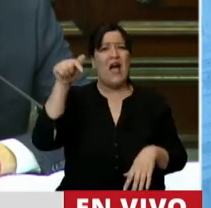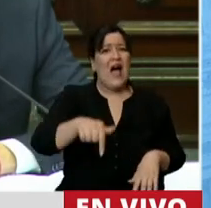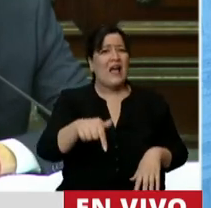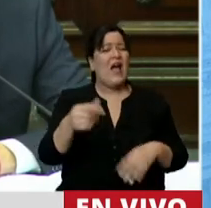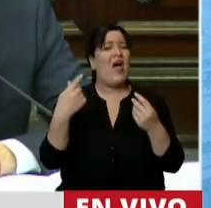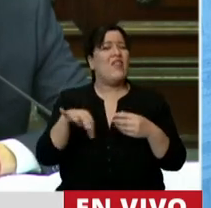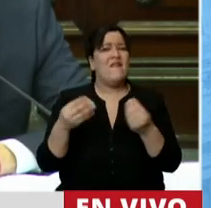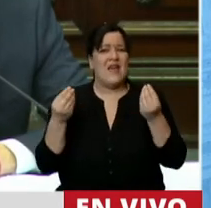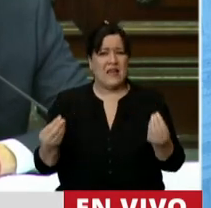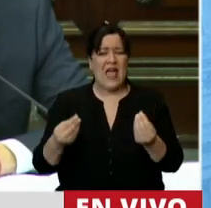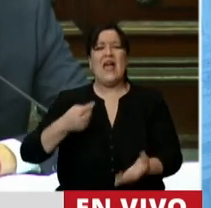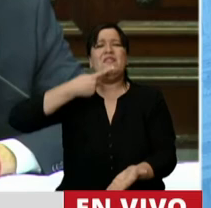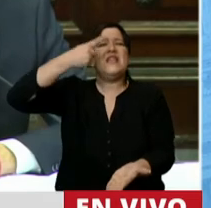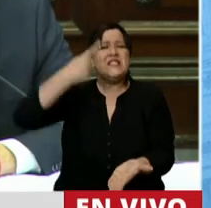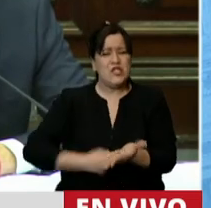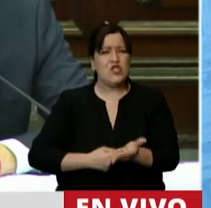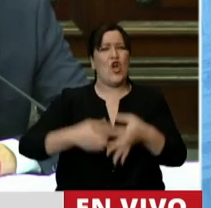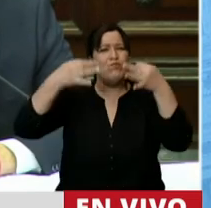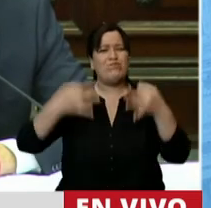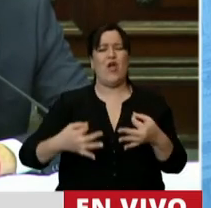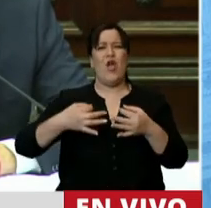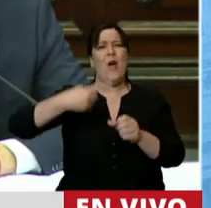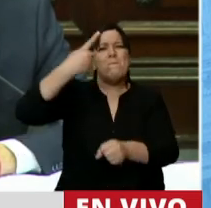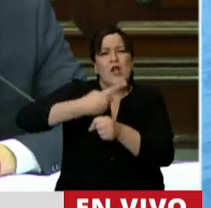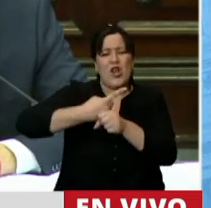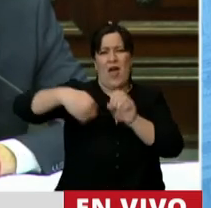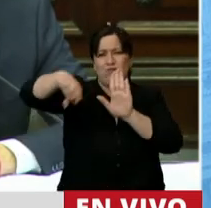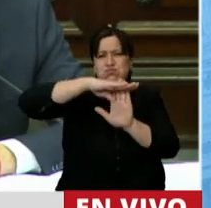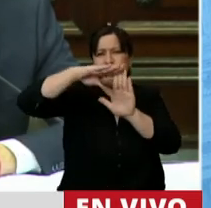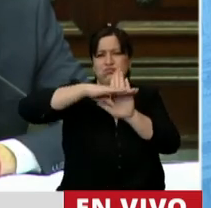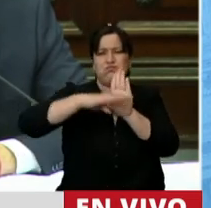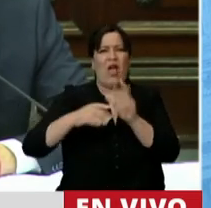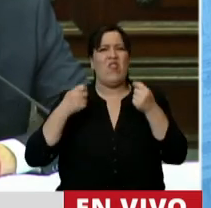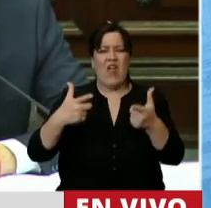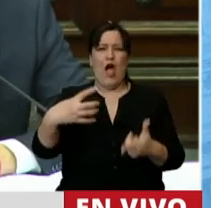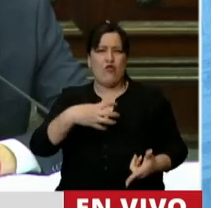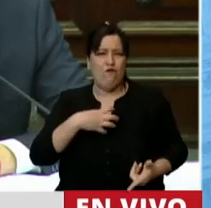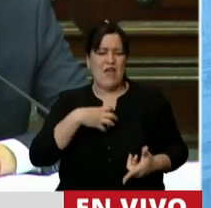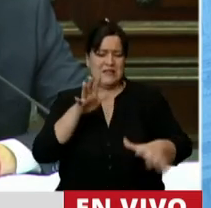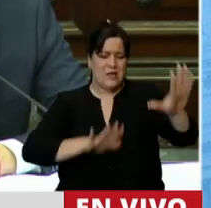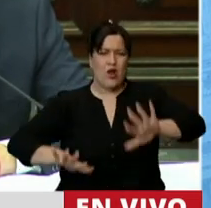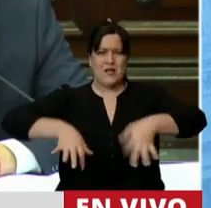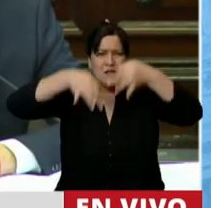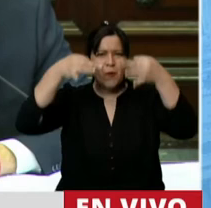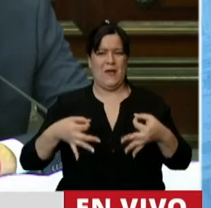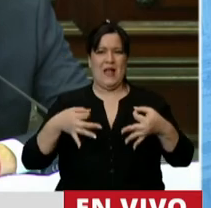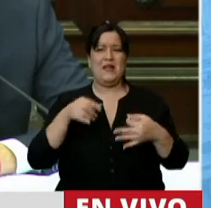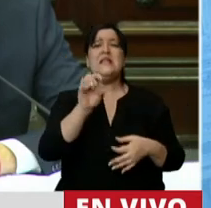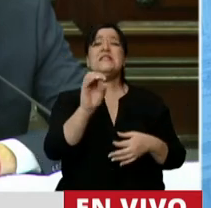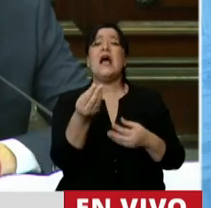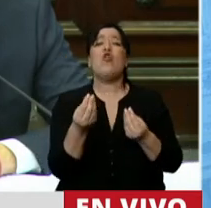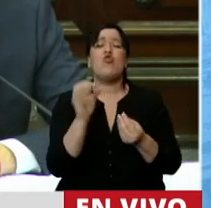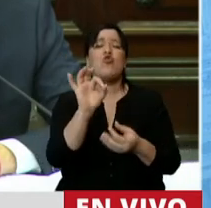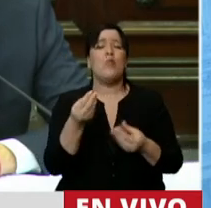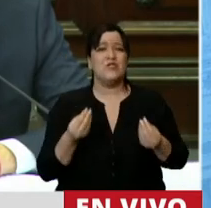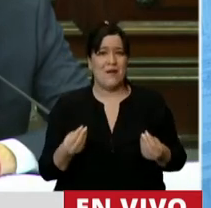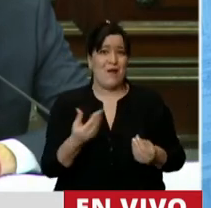es una decisión del orden de prioridades, de confianza, de organización. Se llama, ¿saben cómo?